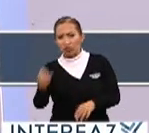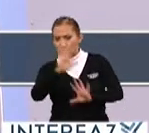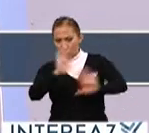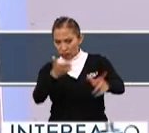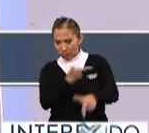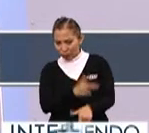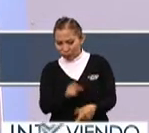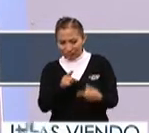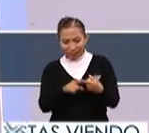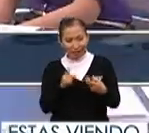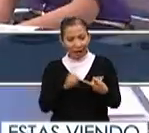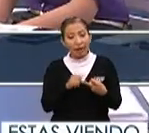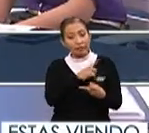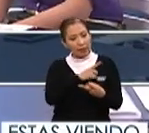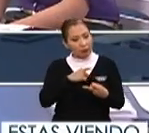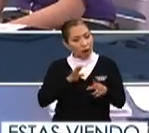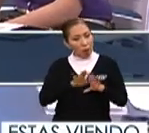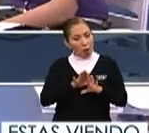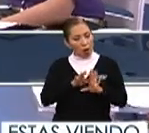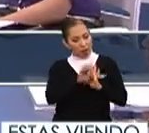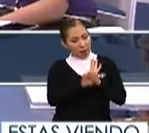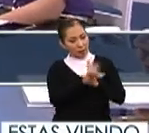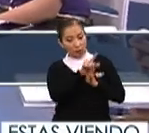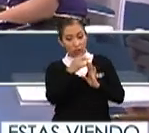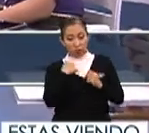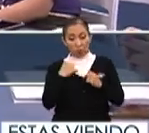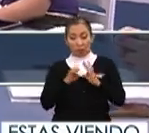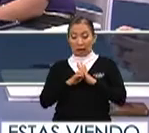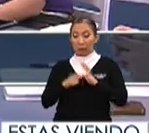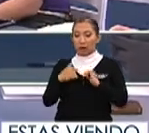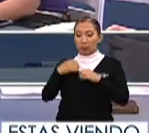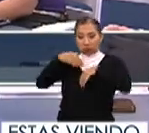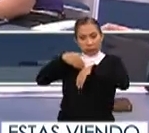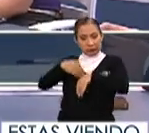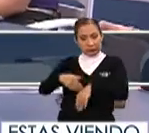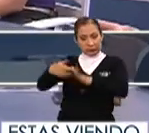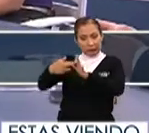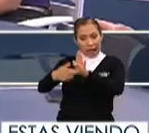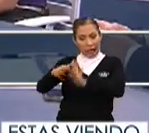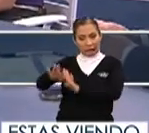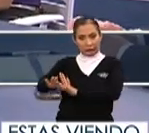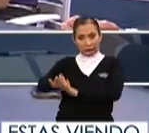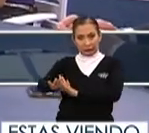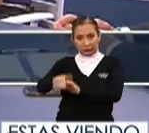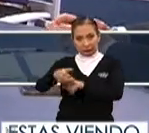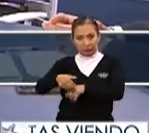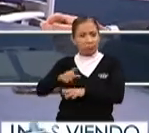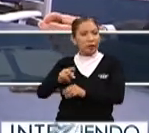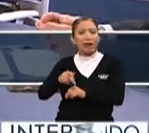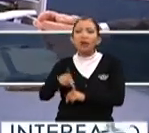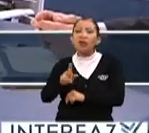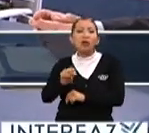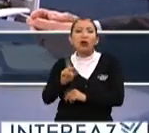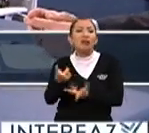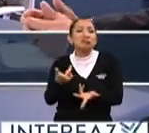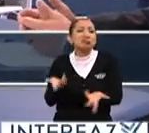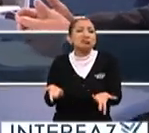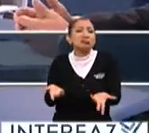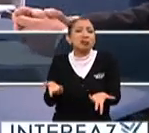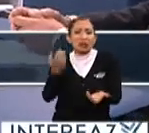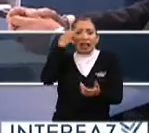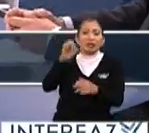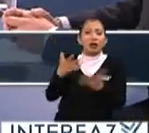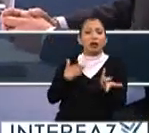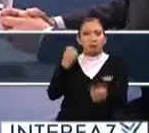tienes que ser como un modelo yo les decía o sea tienes que acatarte a las reglas que están pero no es nada del otro mundo